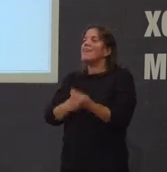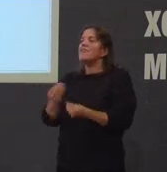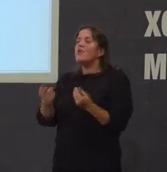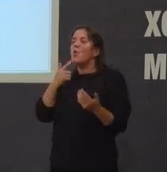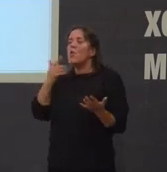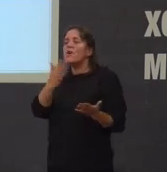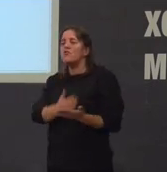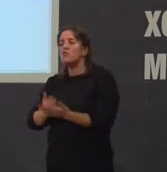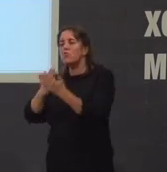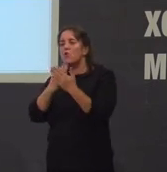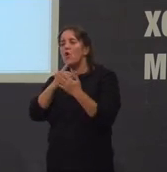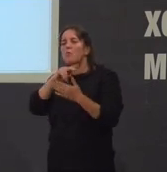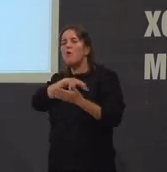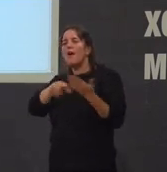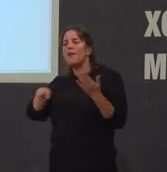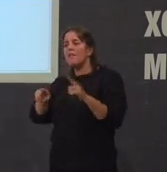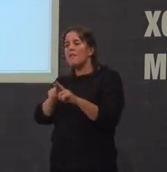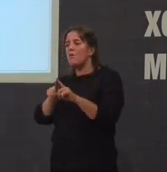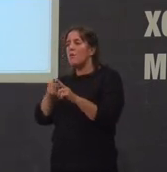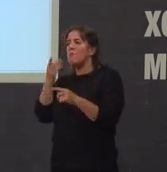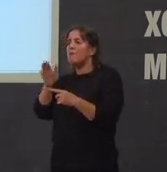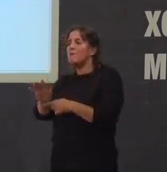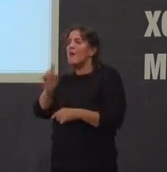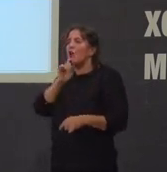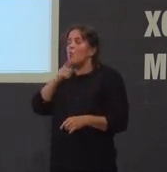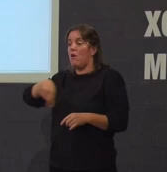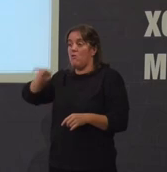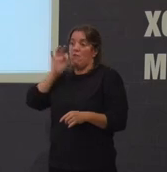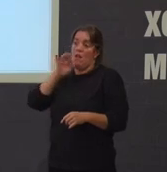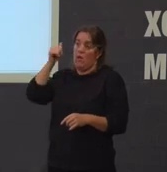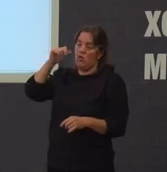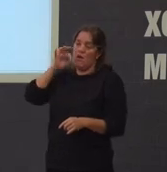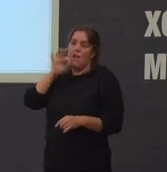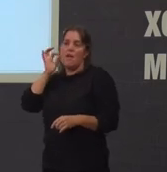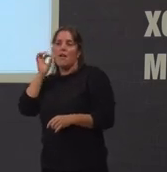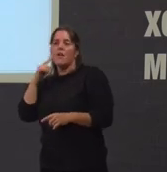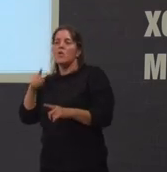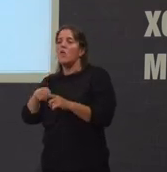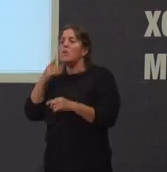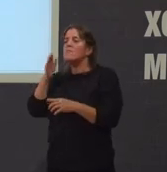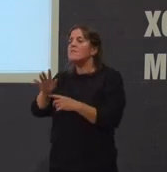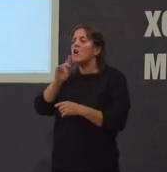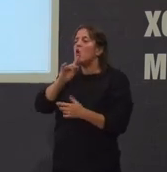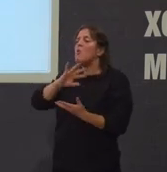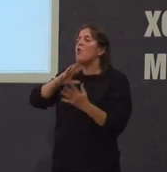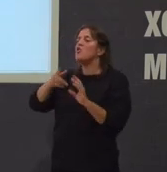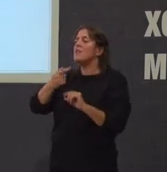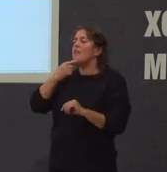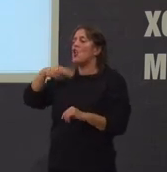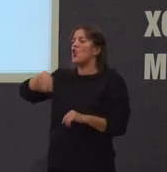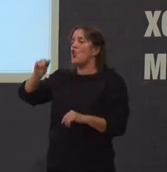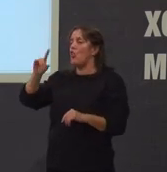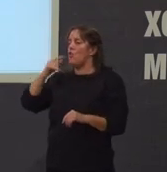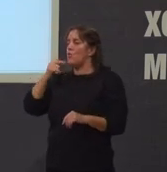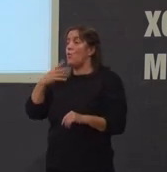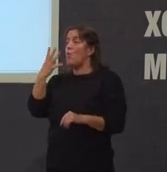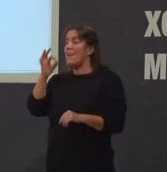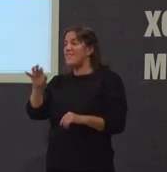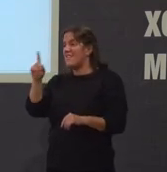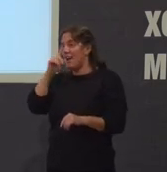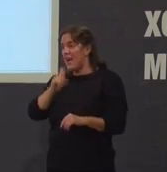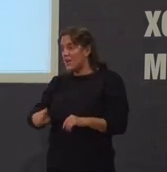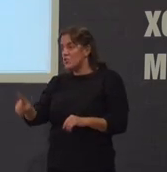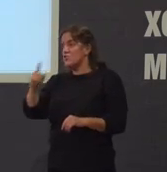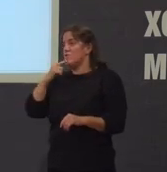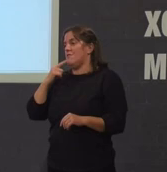foi un estudo de como Galicia se apresenta e nos como galegos e galegos se nos apresenta no nodo durante 40 anos de cinema